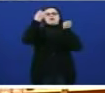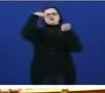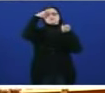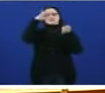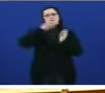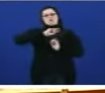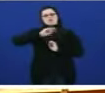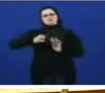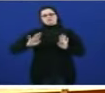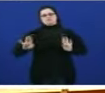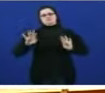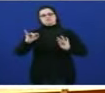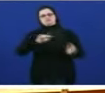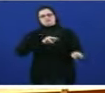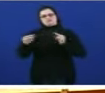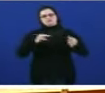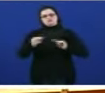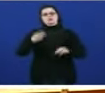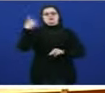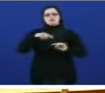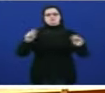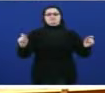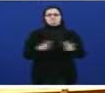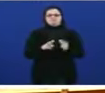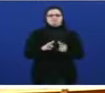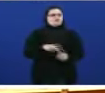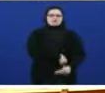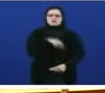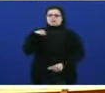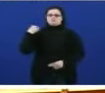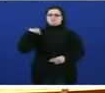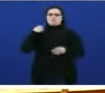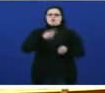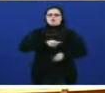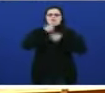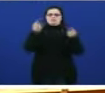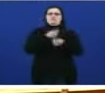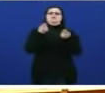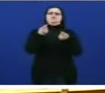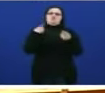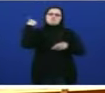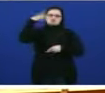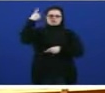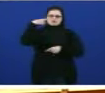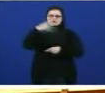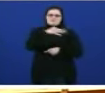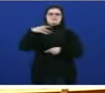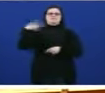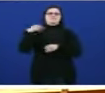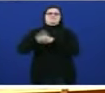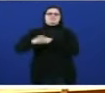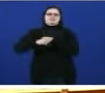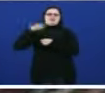monjes que se reducísen xeral o financiamento da producción e da difusión cultural e que a última edución da feira cultural